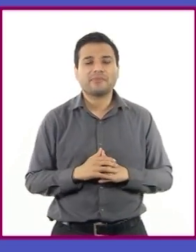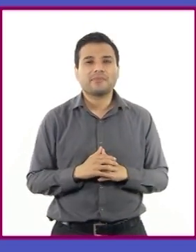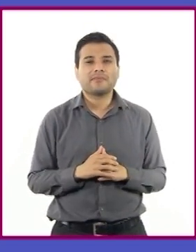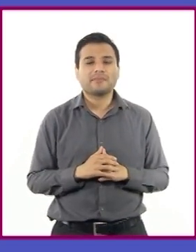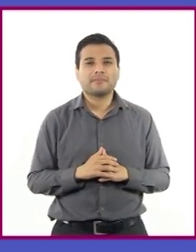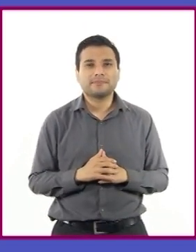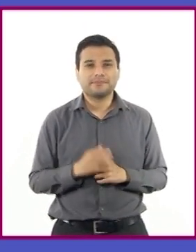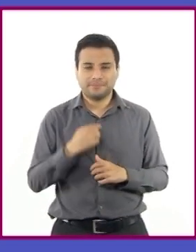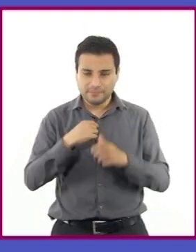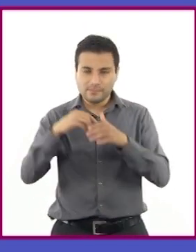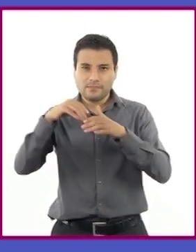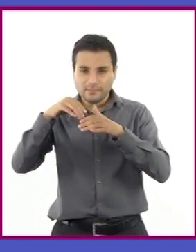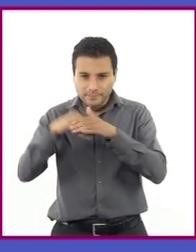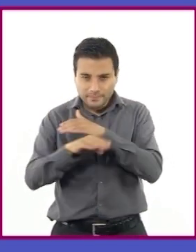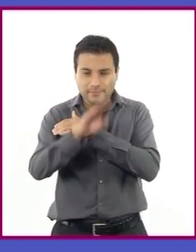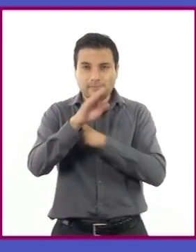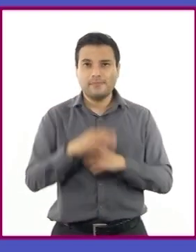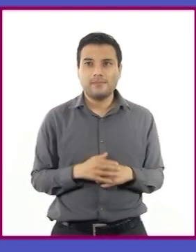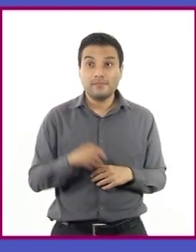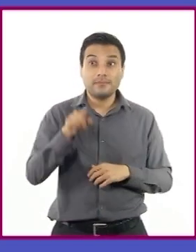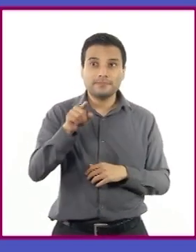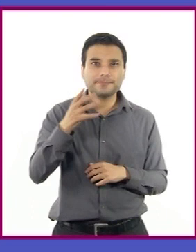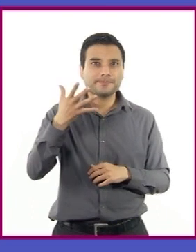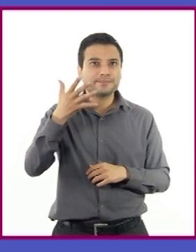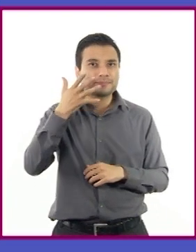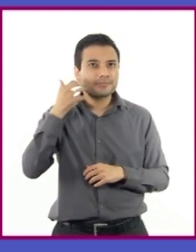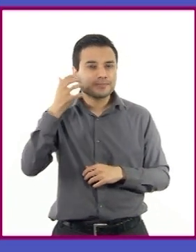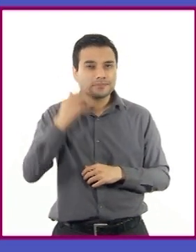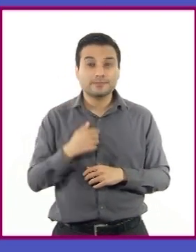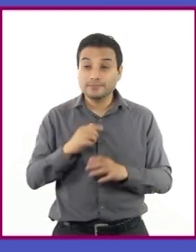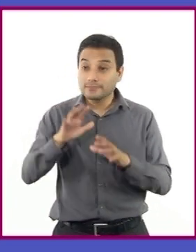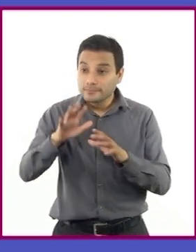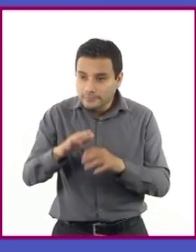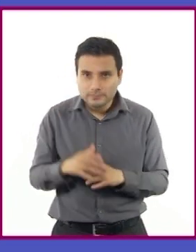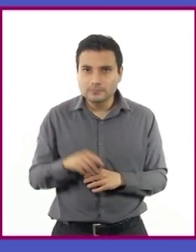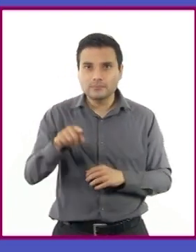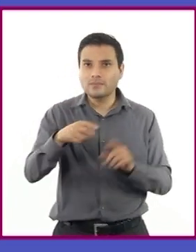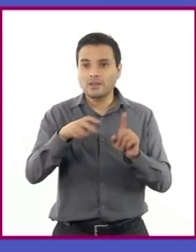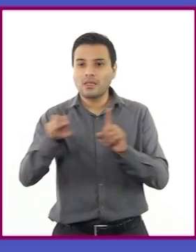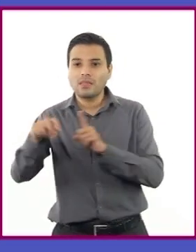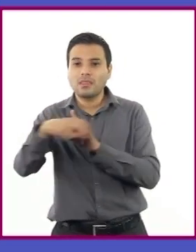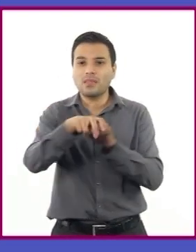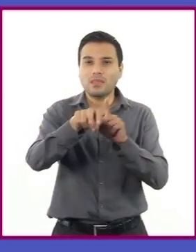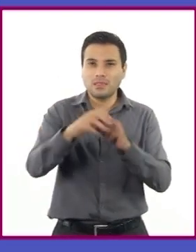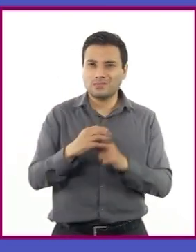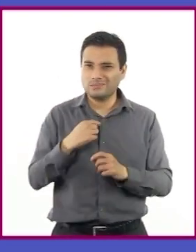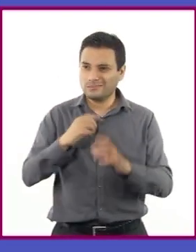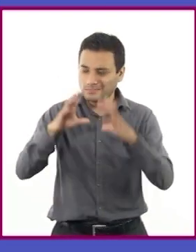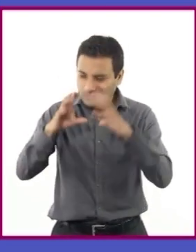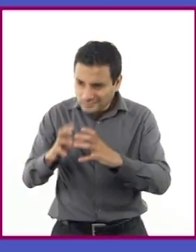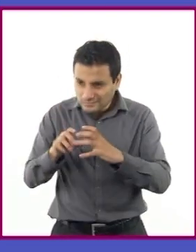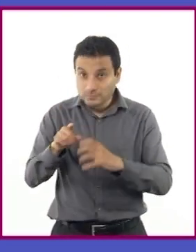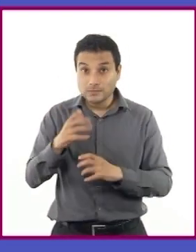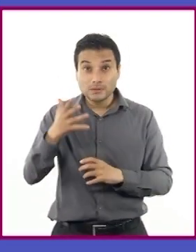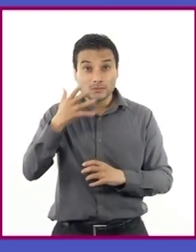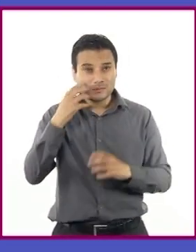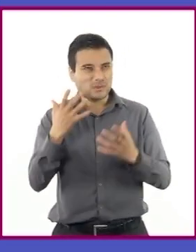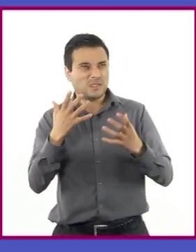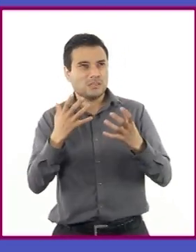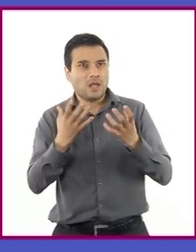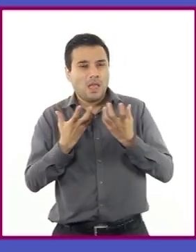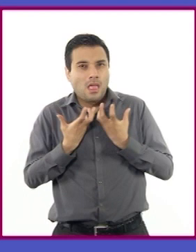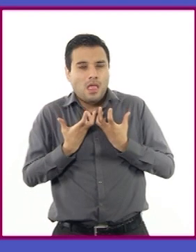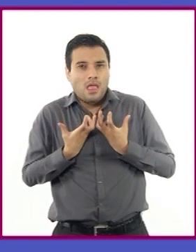me pareció que el gato evitaba mi presencia. Lo agarré, pero él, horrorizado por mi violenta actitud,